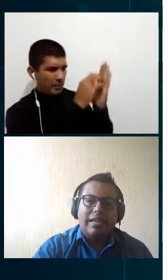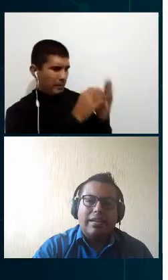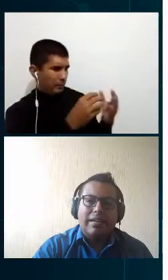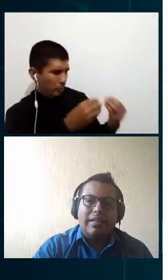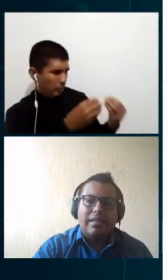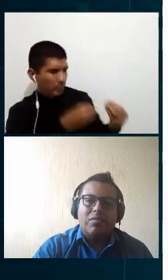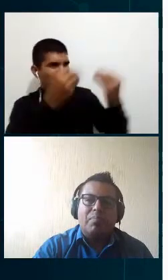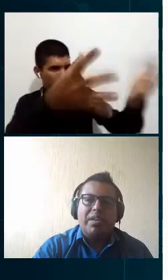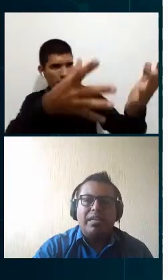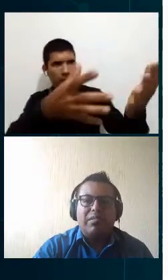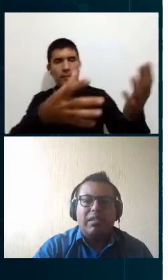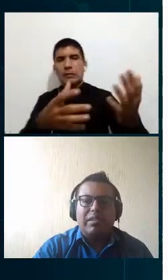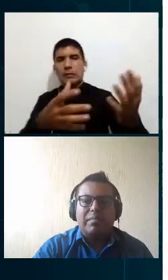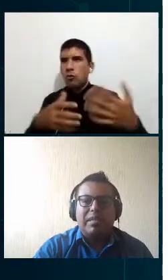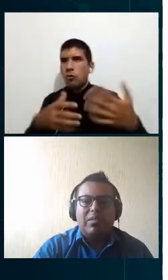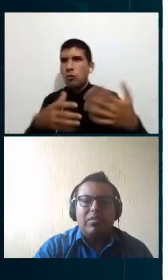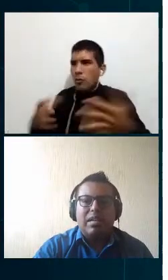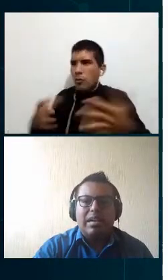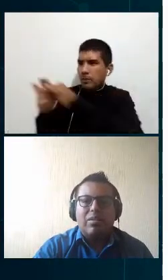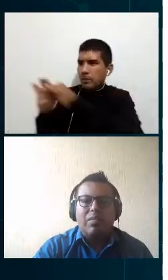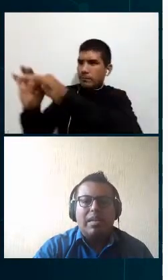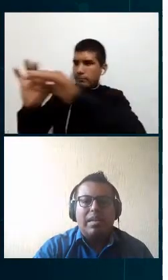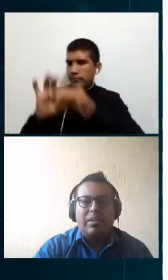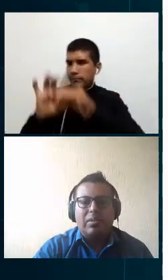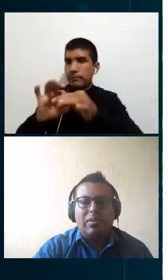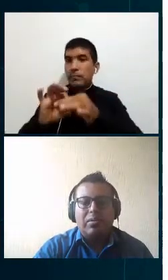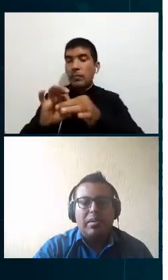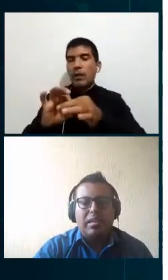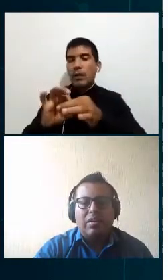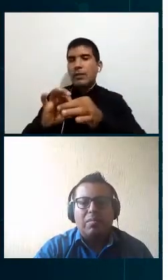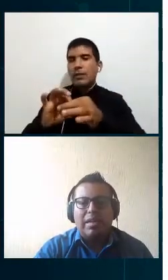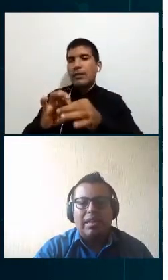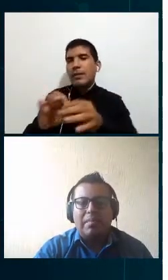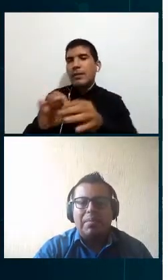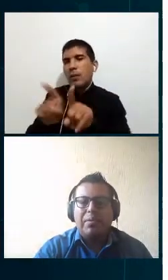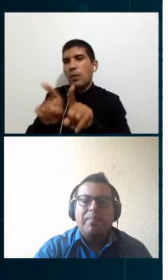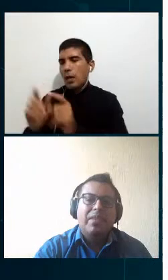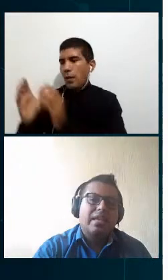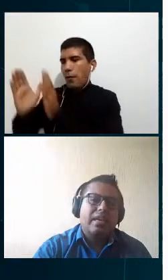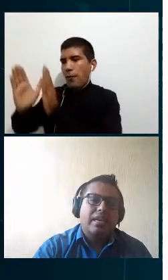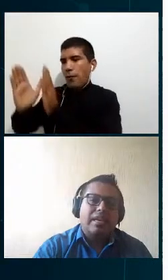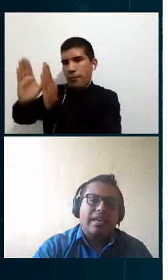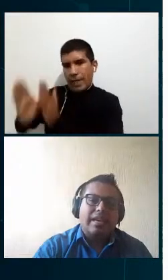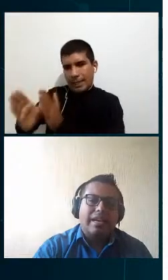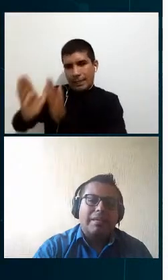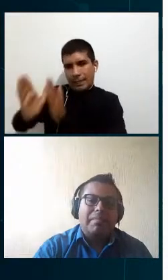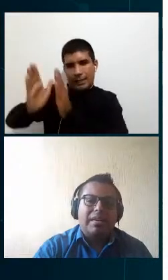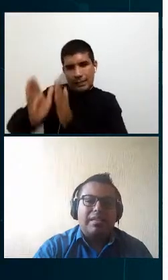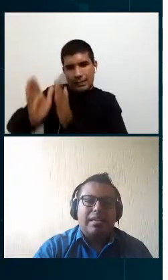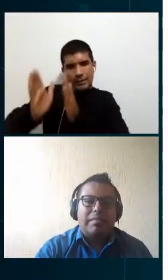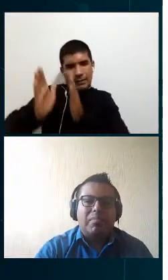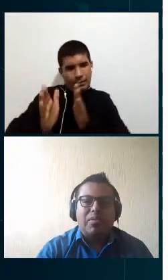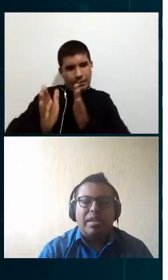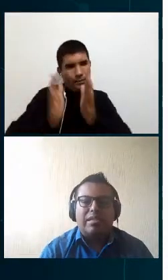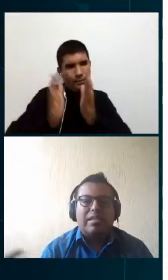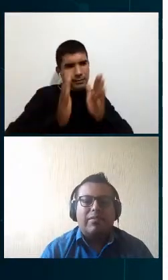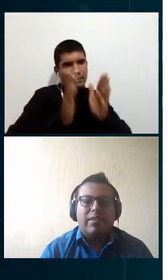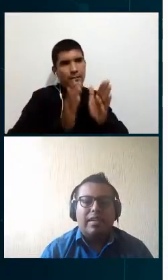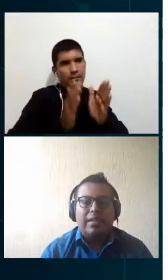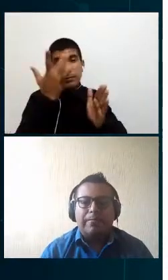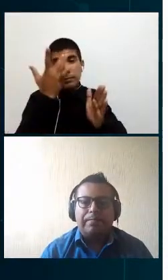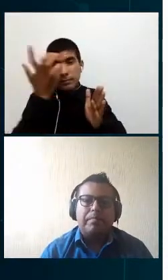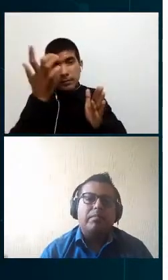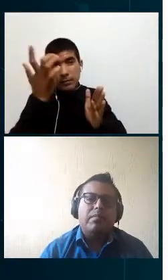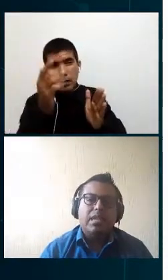de cumplir regulatoriamente lo que era obligatorio y lo más rápido que era la parte de poder